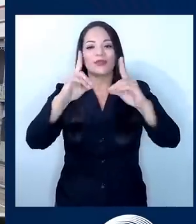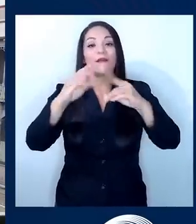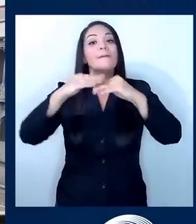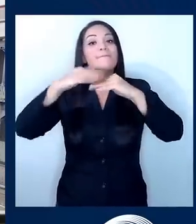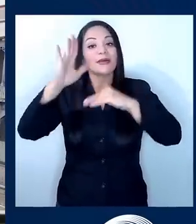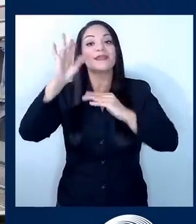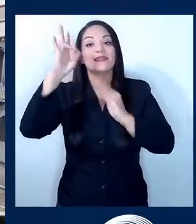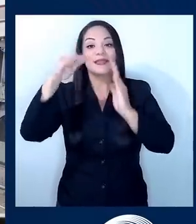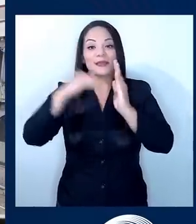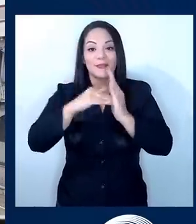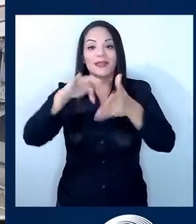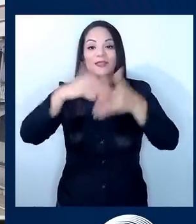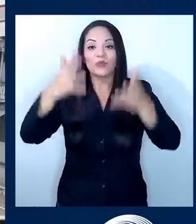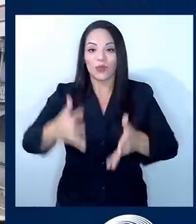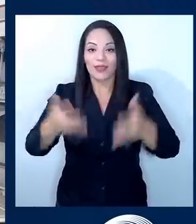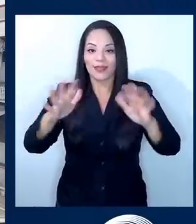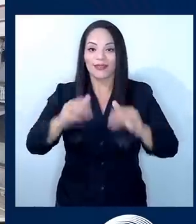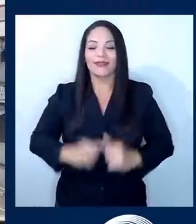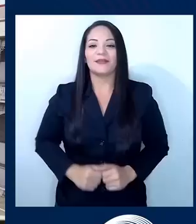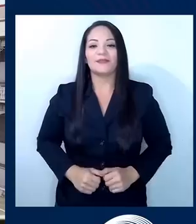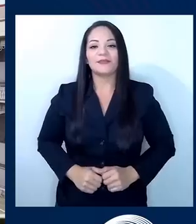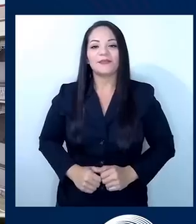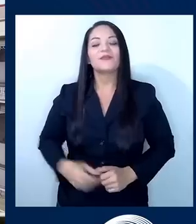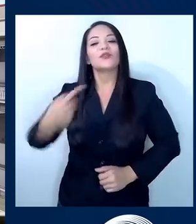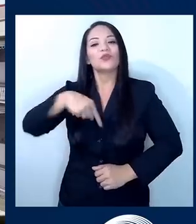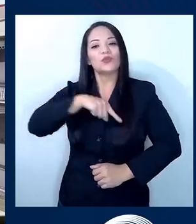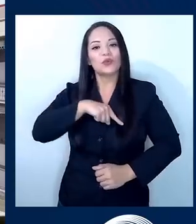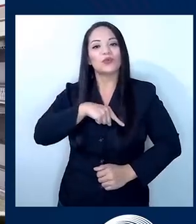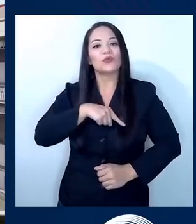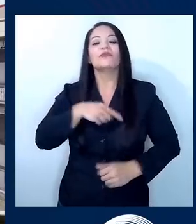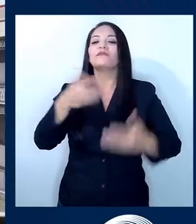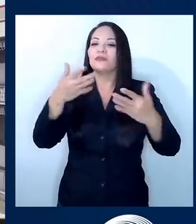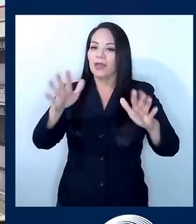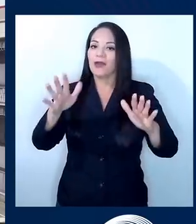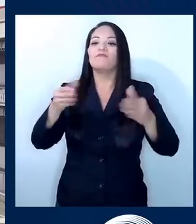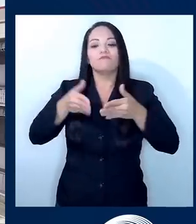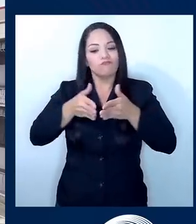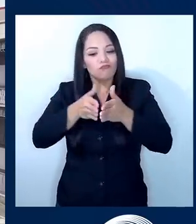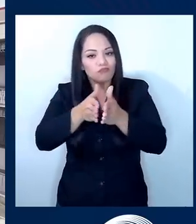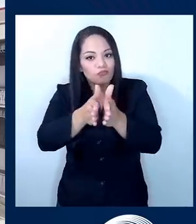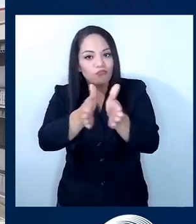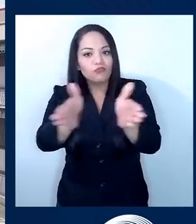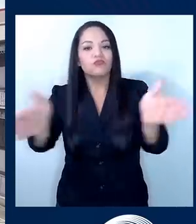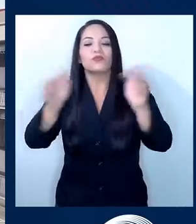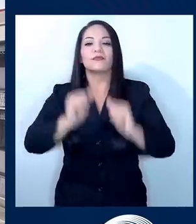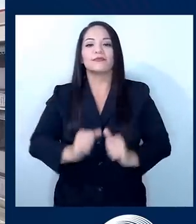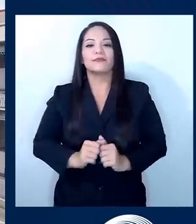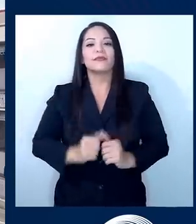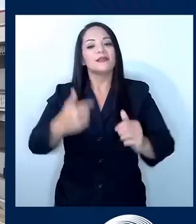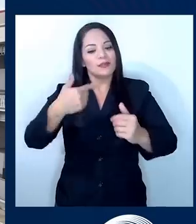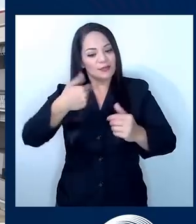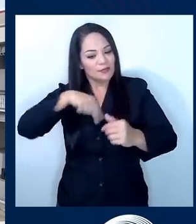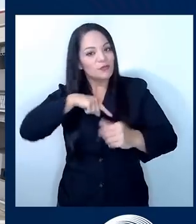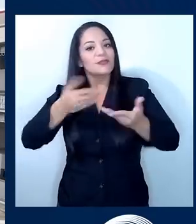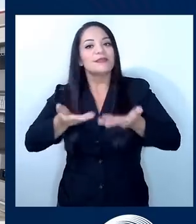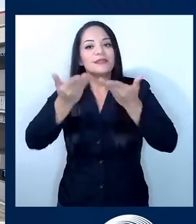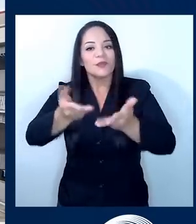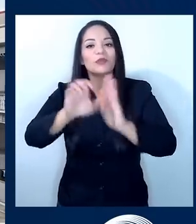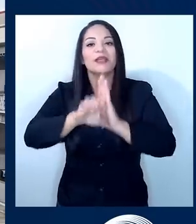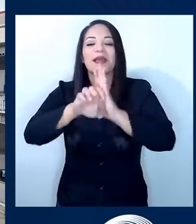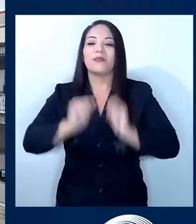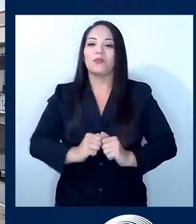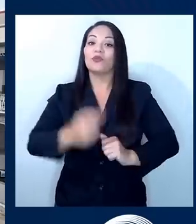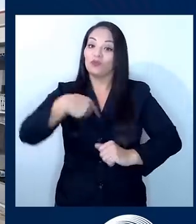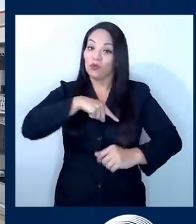más de 7 mil estudiantes ya. Ya abrimos el camino, pusimos los ejemplos, tenemos cómo